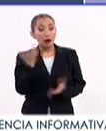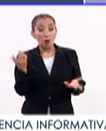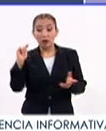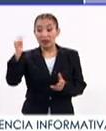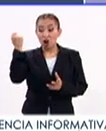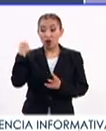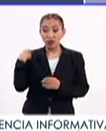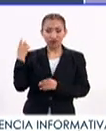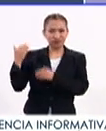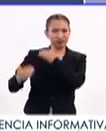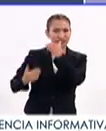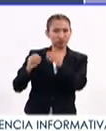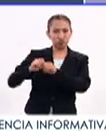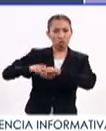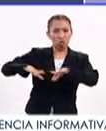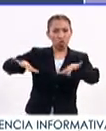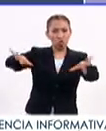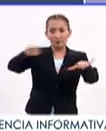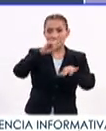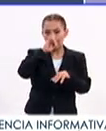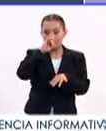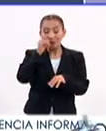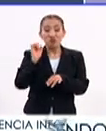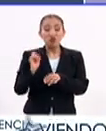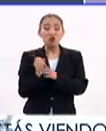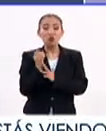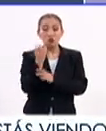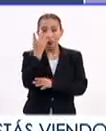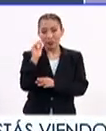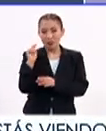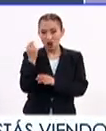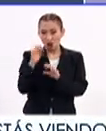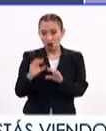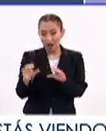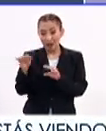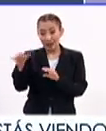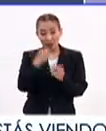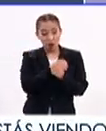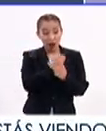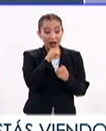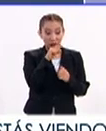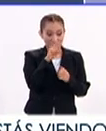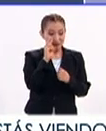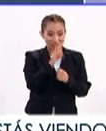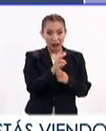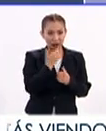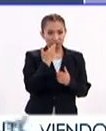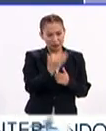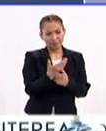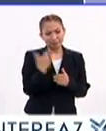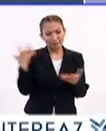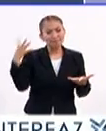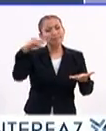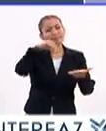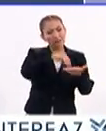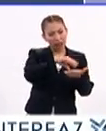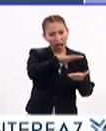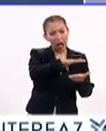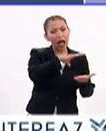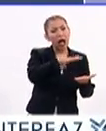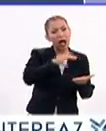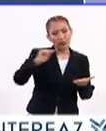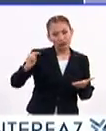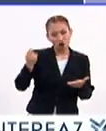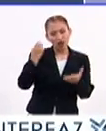tecnológico per se, por ejemplo con las nuevas tecnologías, que incluso la educación, eso me parece muy bien, está integrando